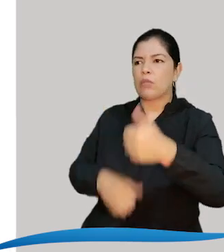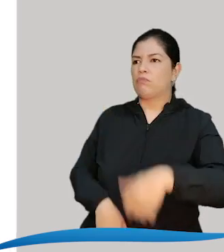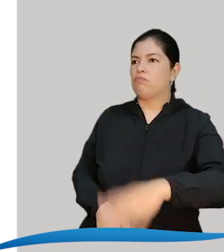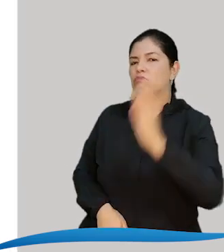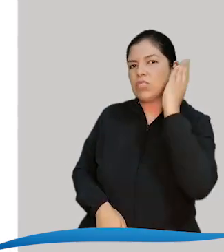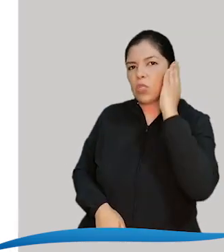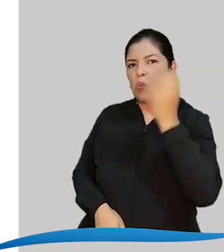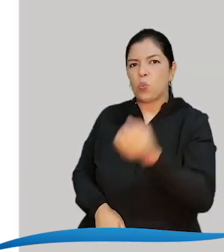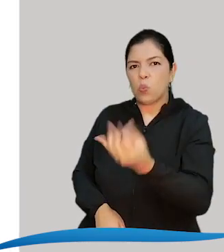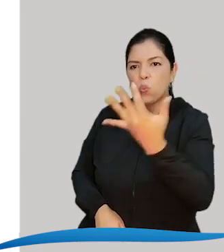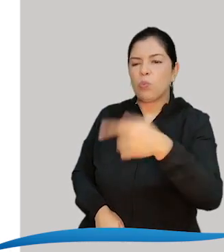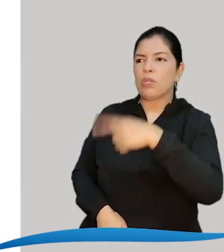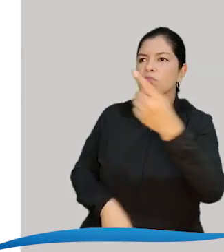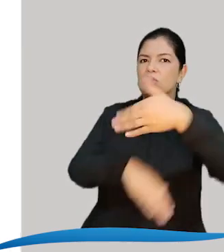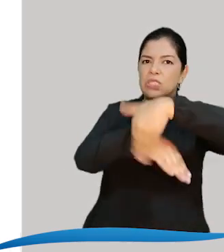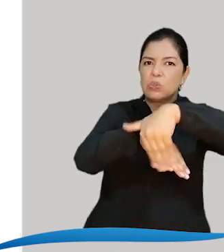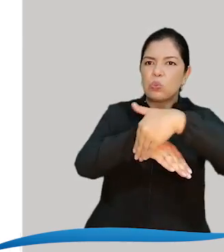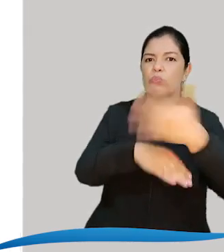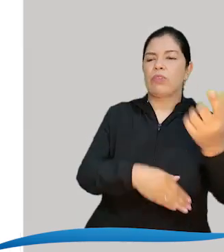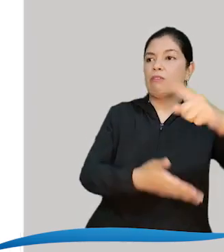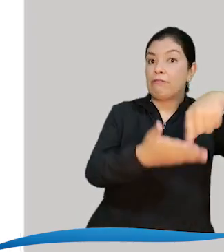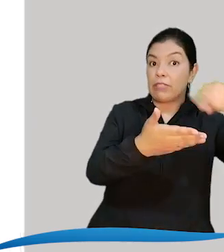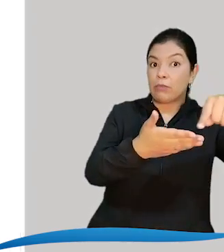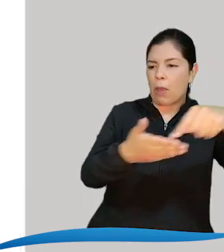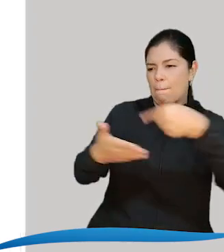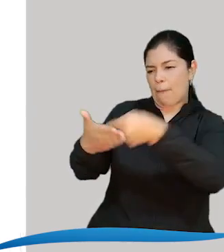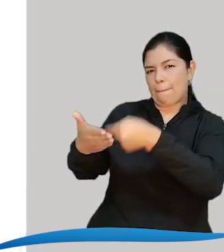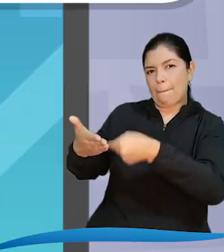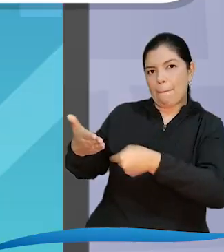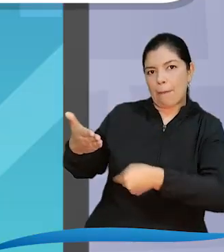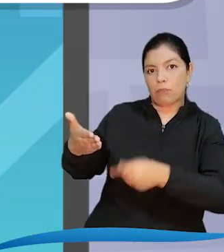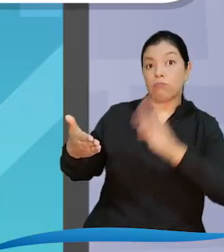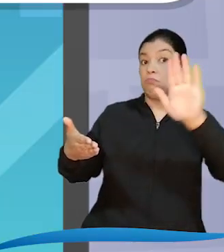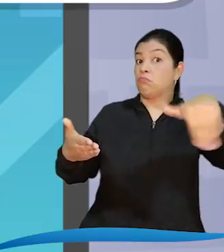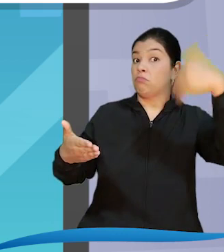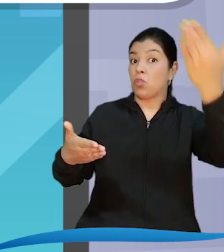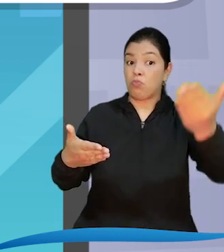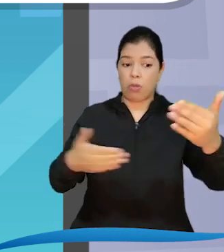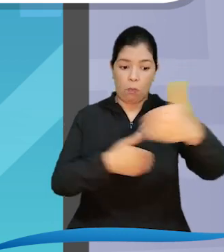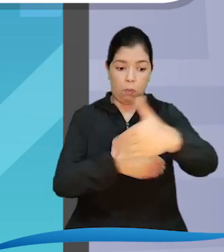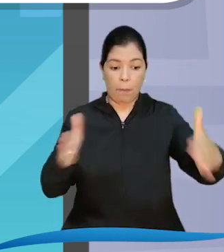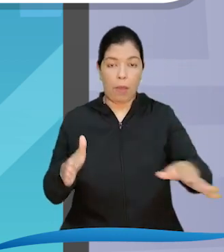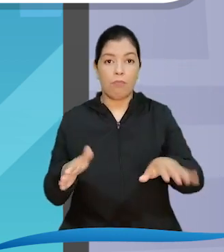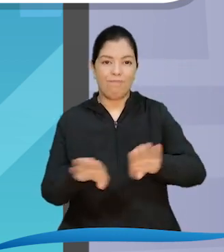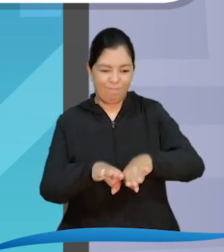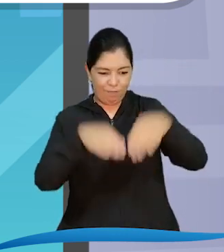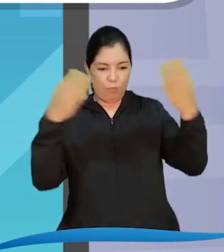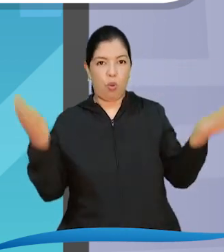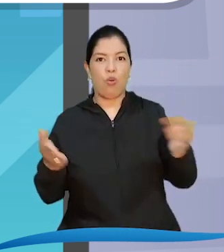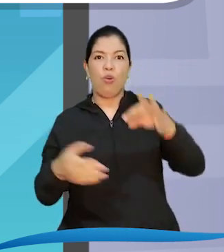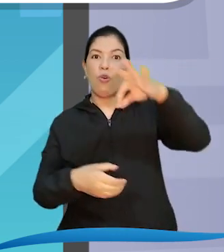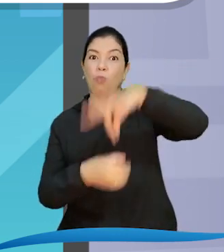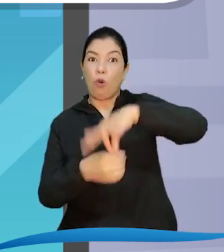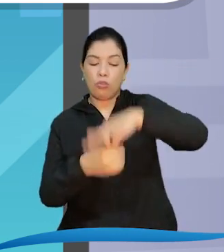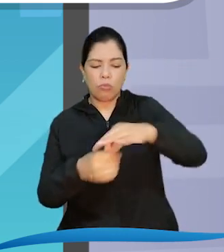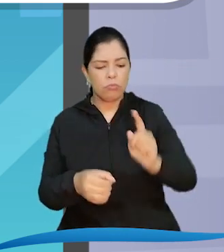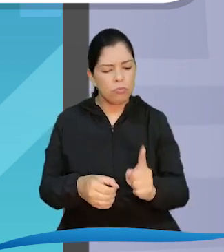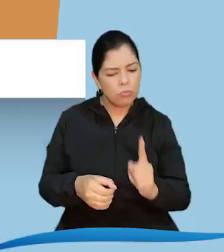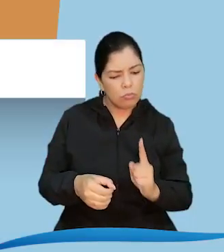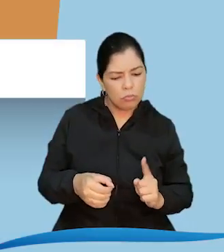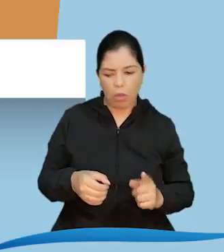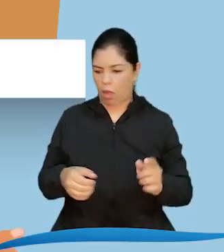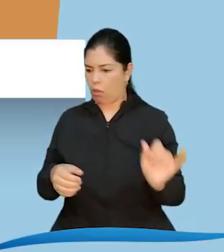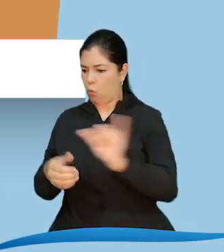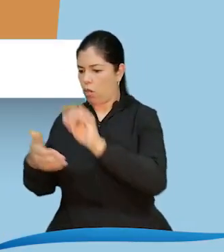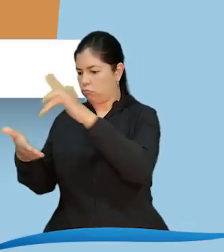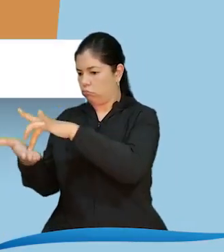De manera que se puedan contrastar con los votos físicos Gracias a ustedes, contamos con el formato para llevar el registro